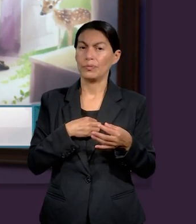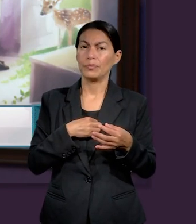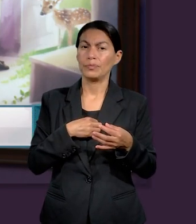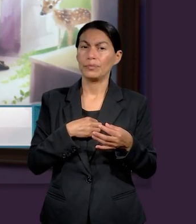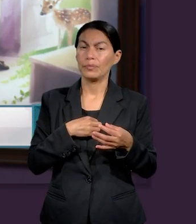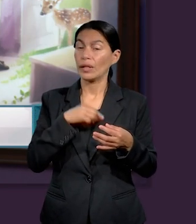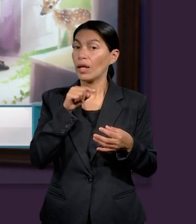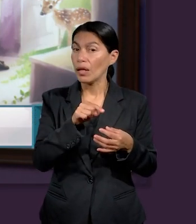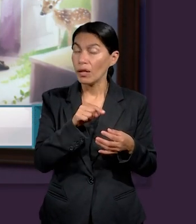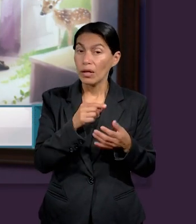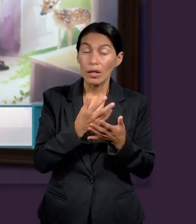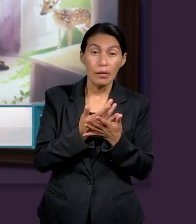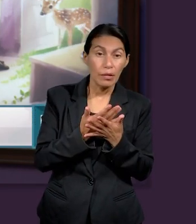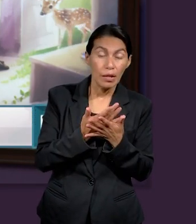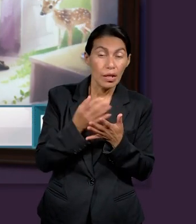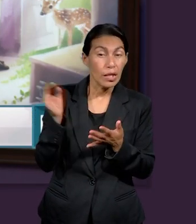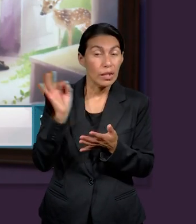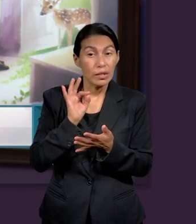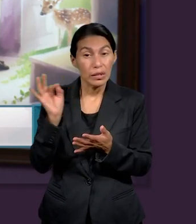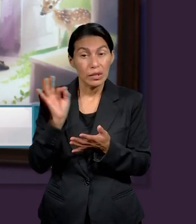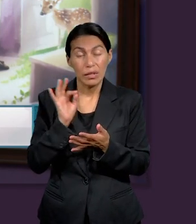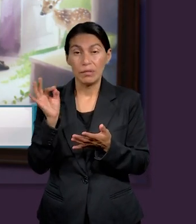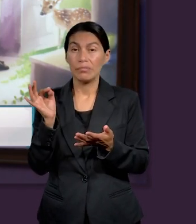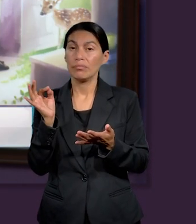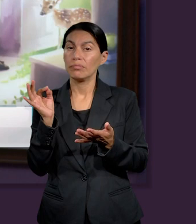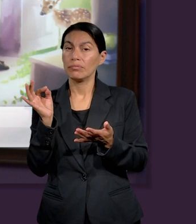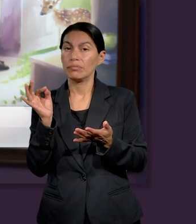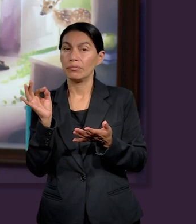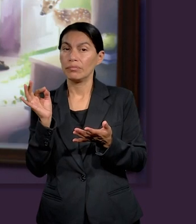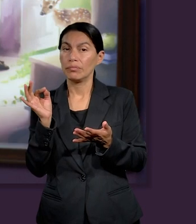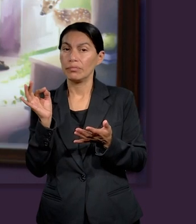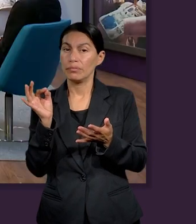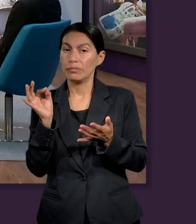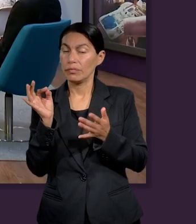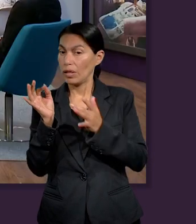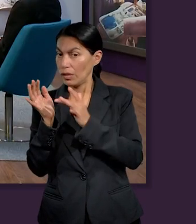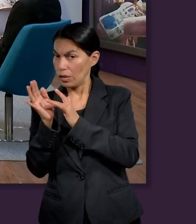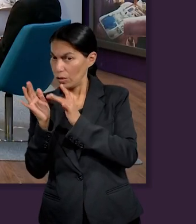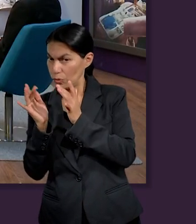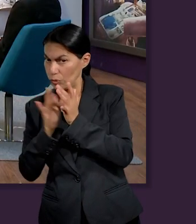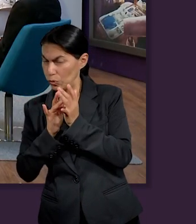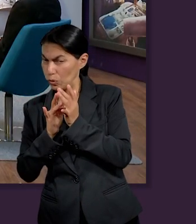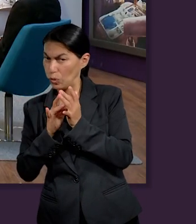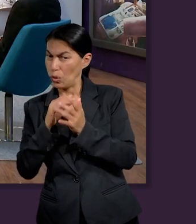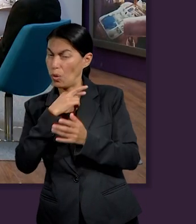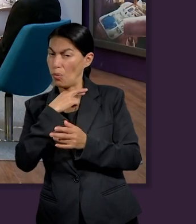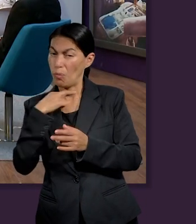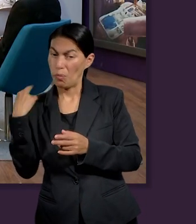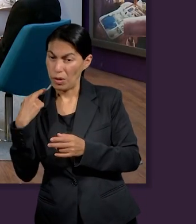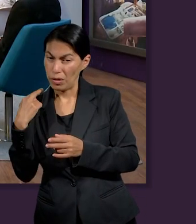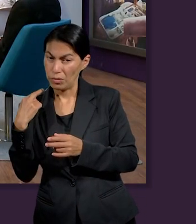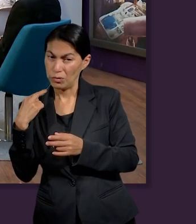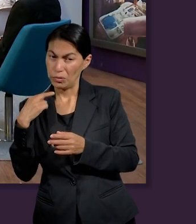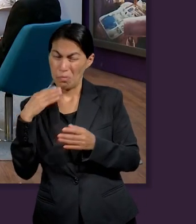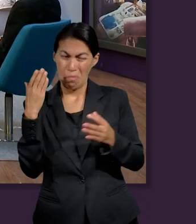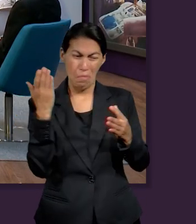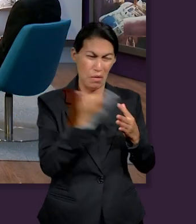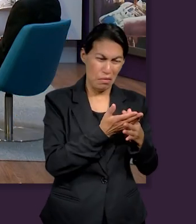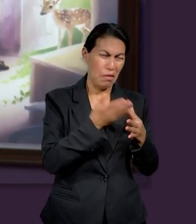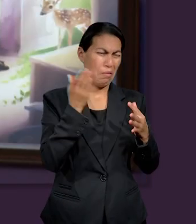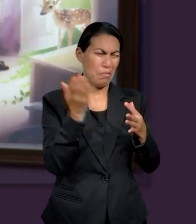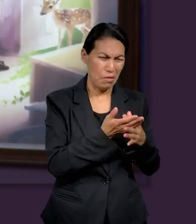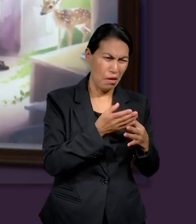refirió al pueblo. Ellos esperaban tal vez que Jesús venciera a los